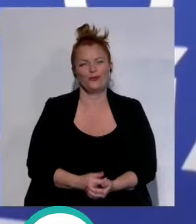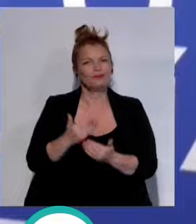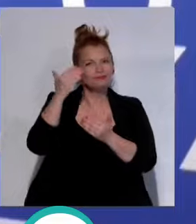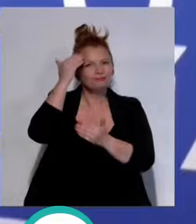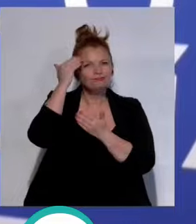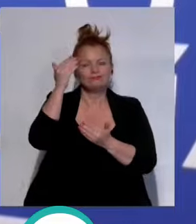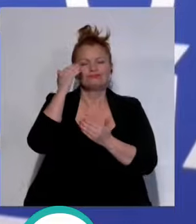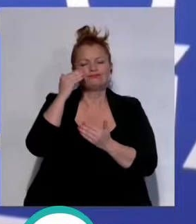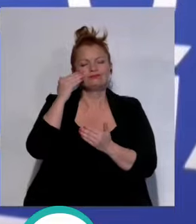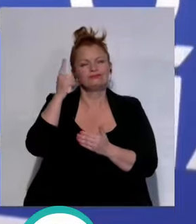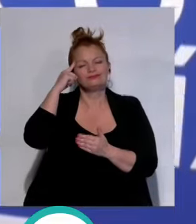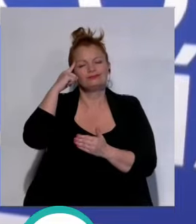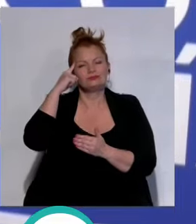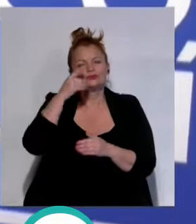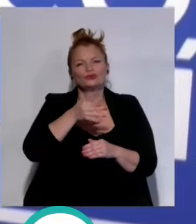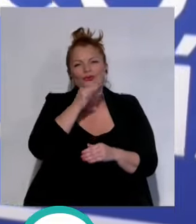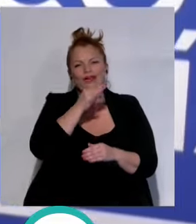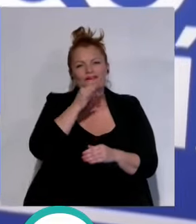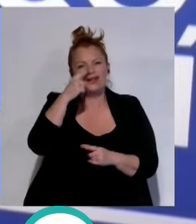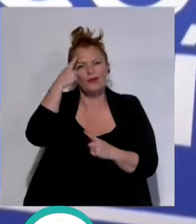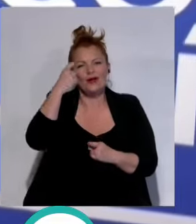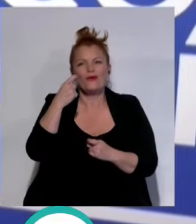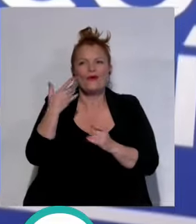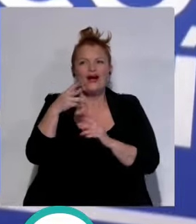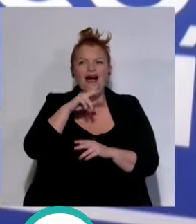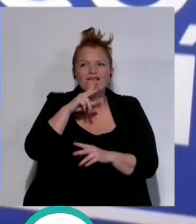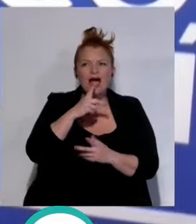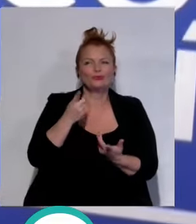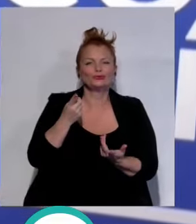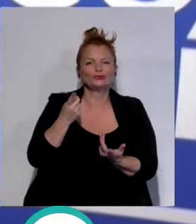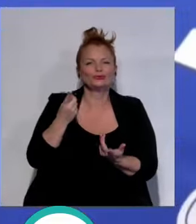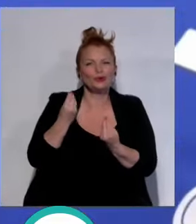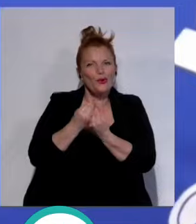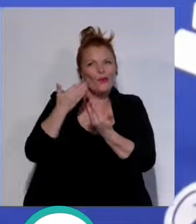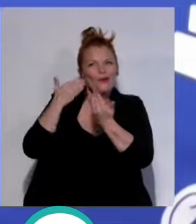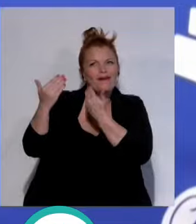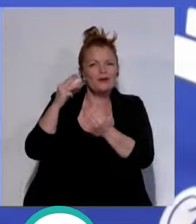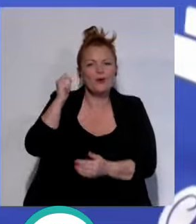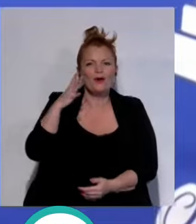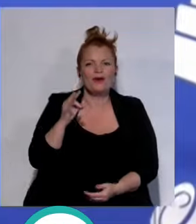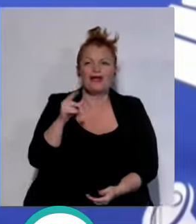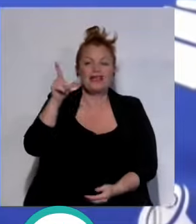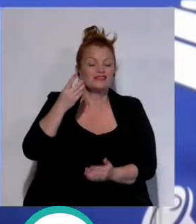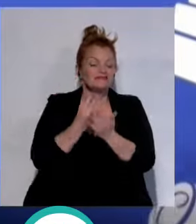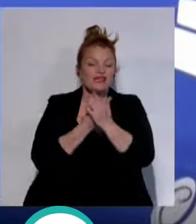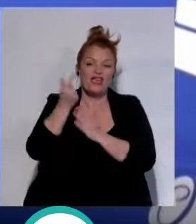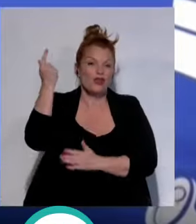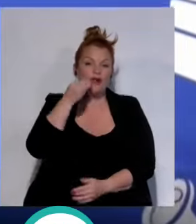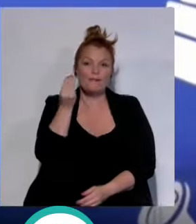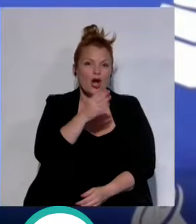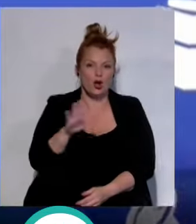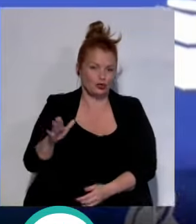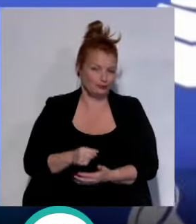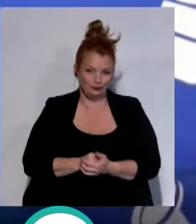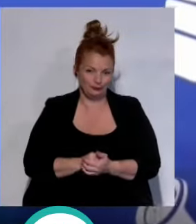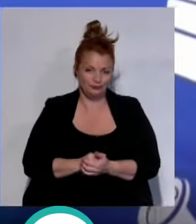y en un momento dado hablamos con Paco, yo siempre lo hago. Porque se nos ha ido el mejor de todos los tiempos, pero nos